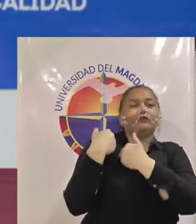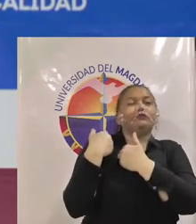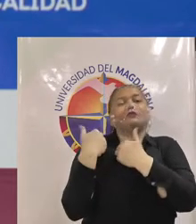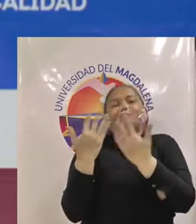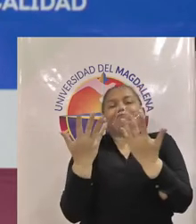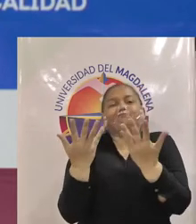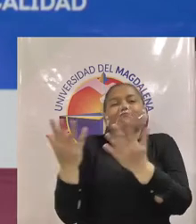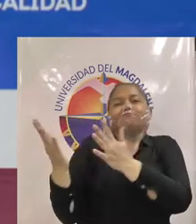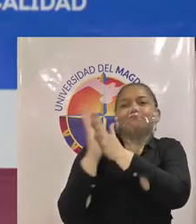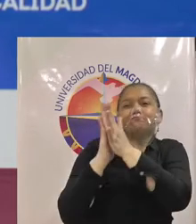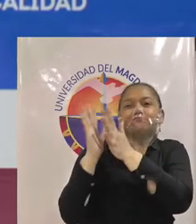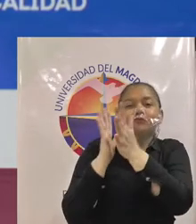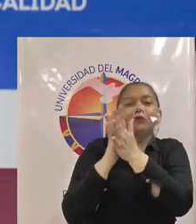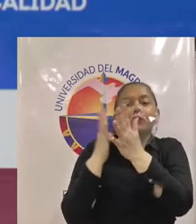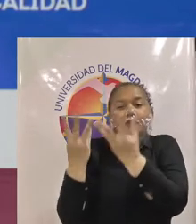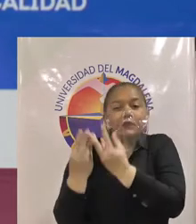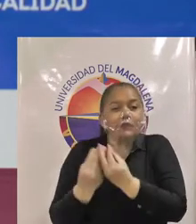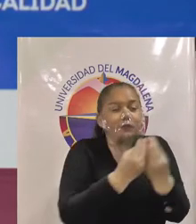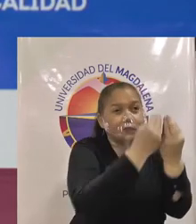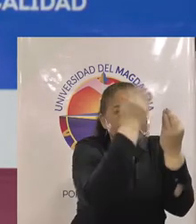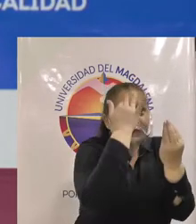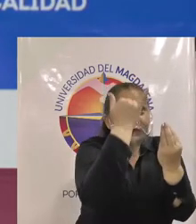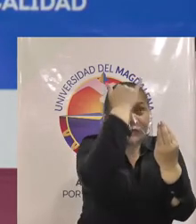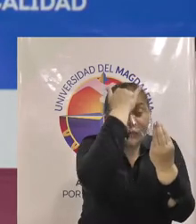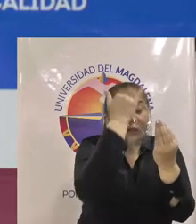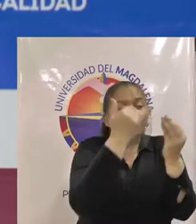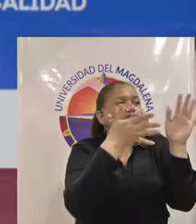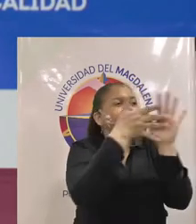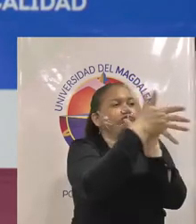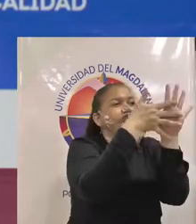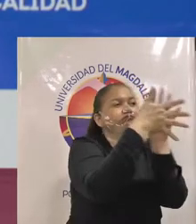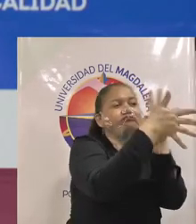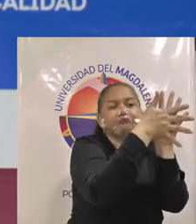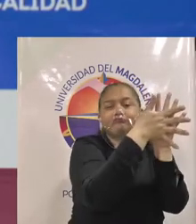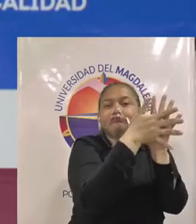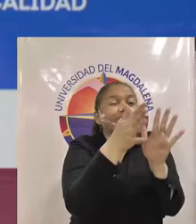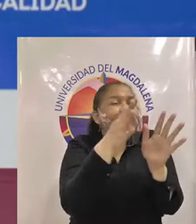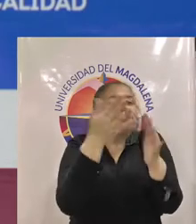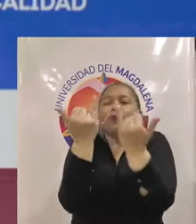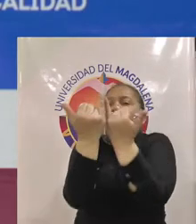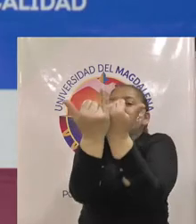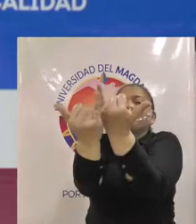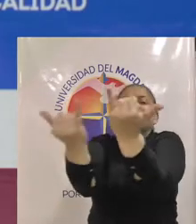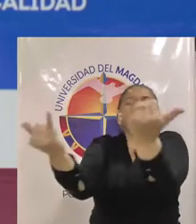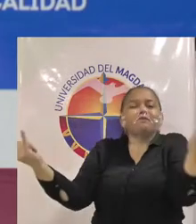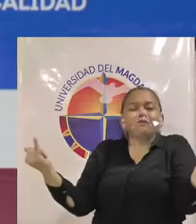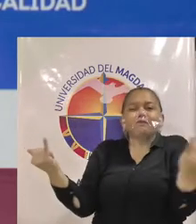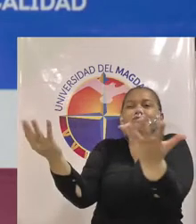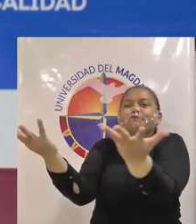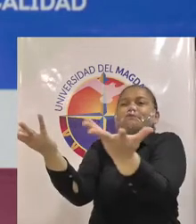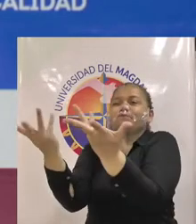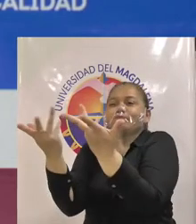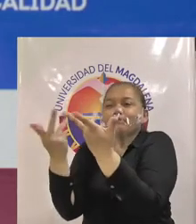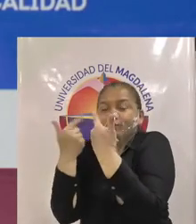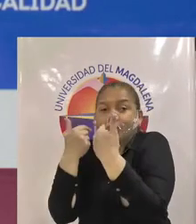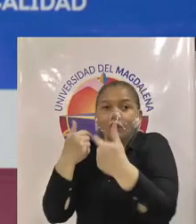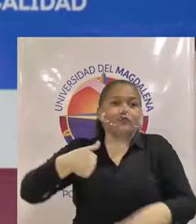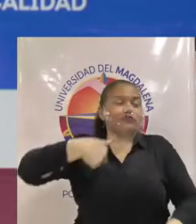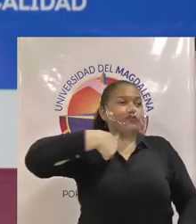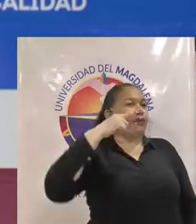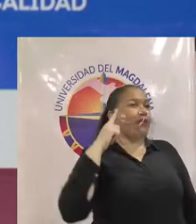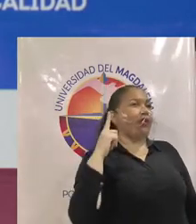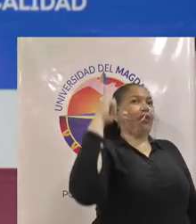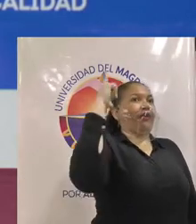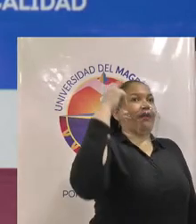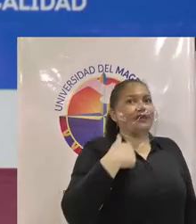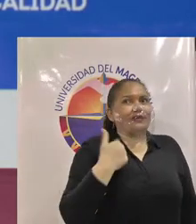ese espacio del consejo académico las inquietudes y controversias de todos los profesores y nosotros no somos los que tenemos la